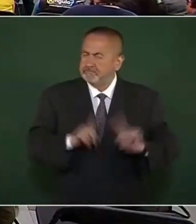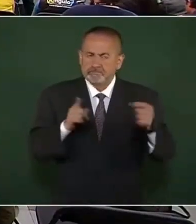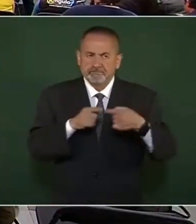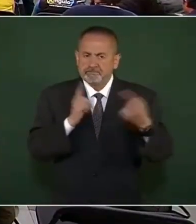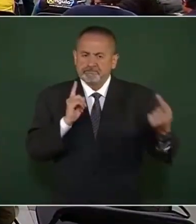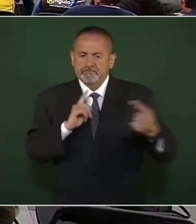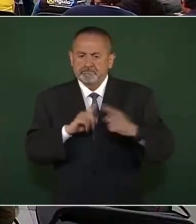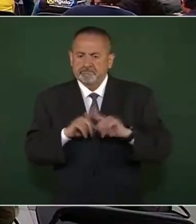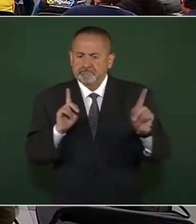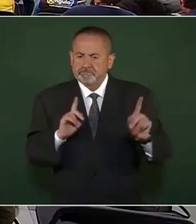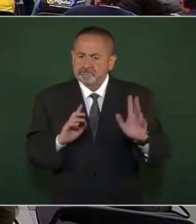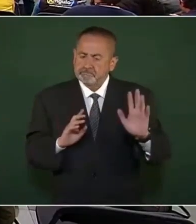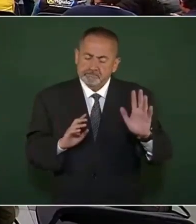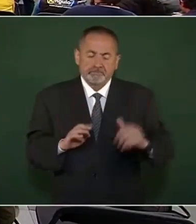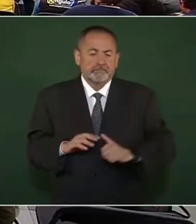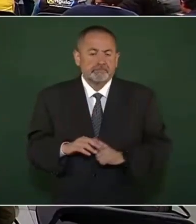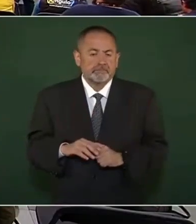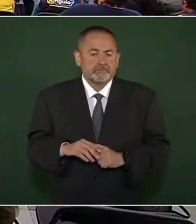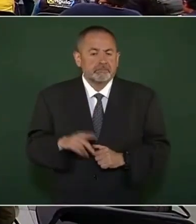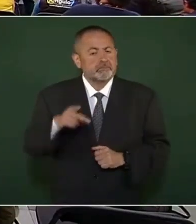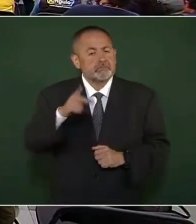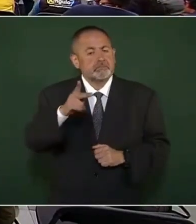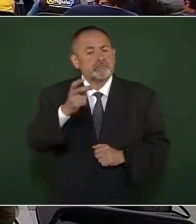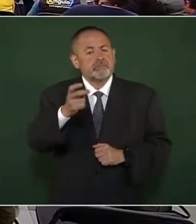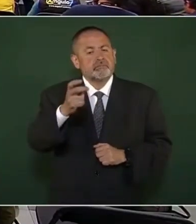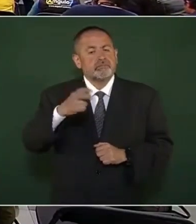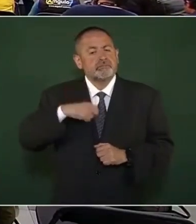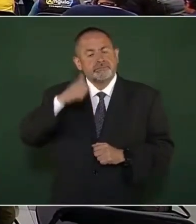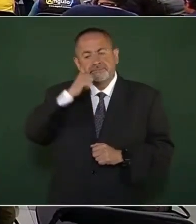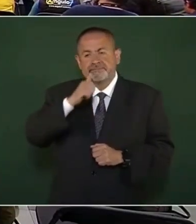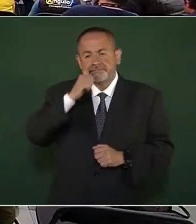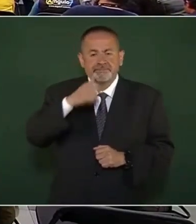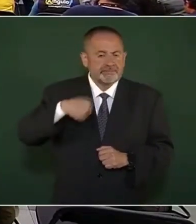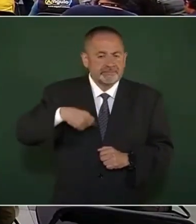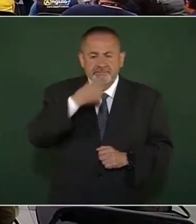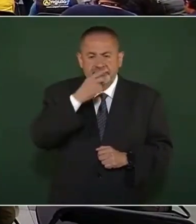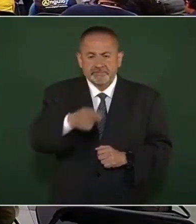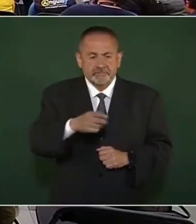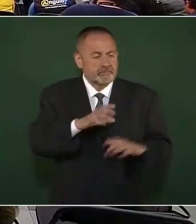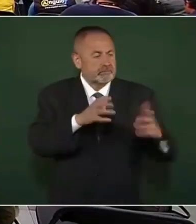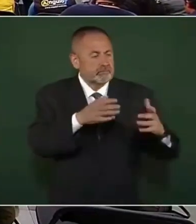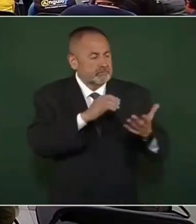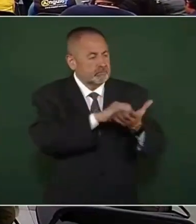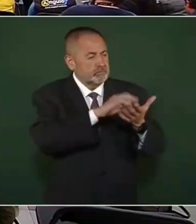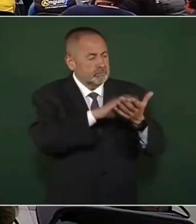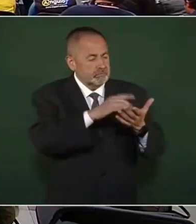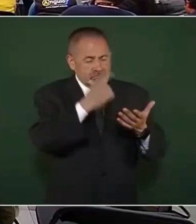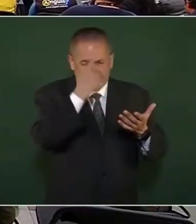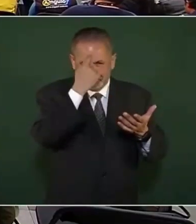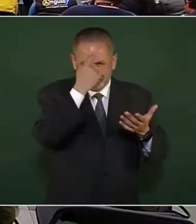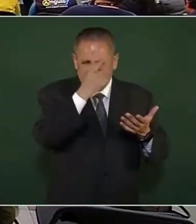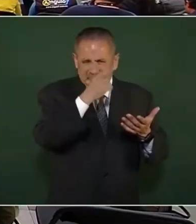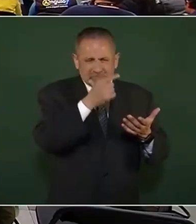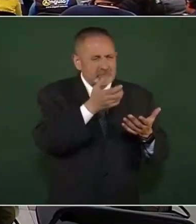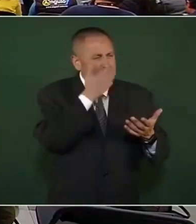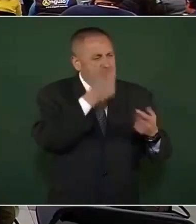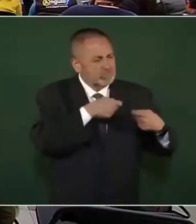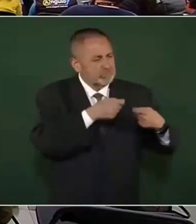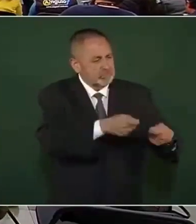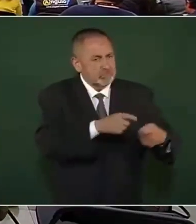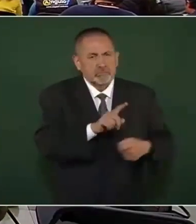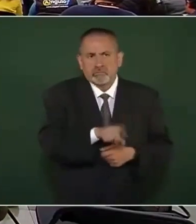por eso siempre hablo de que existe el pensamiento conservador y existe el pensamiento liberal.